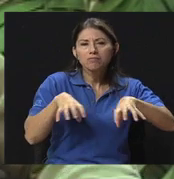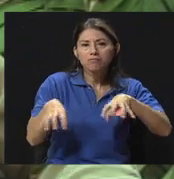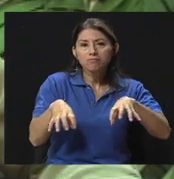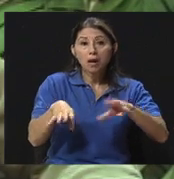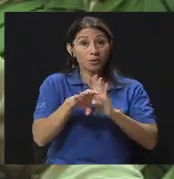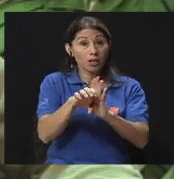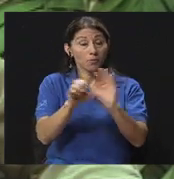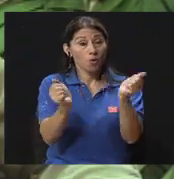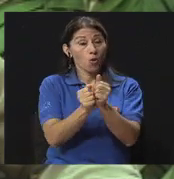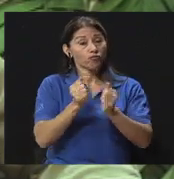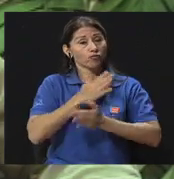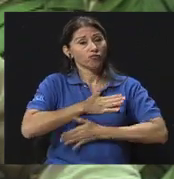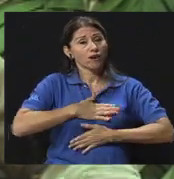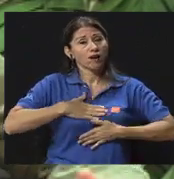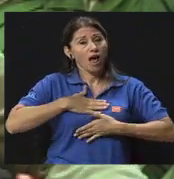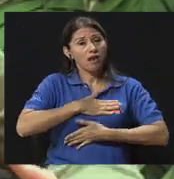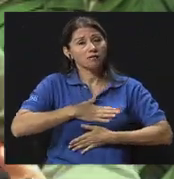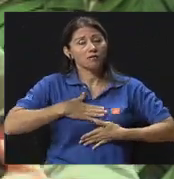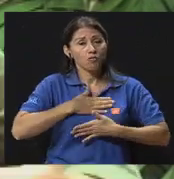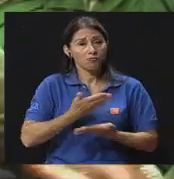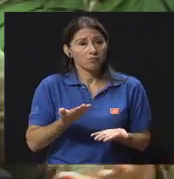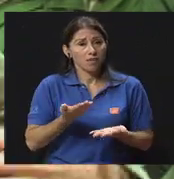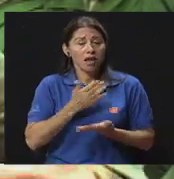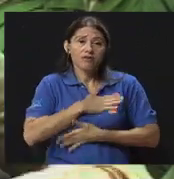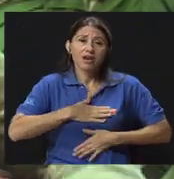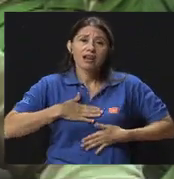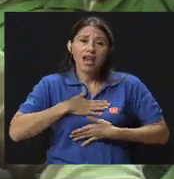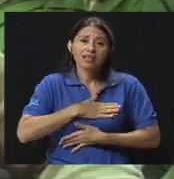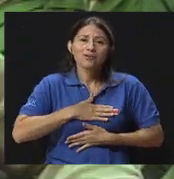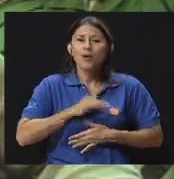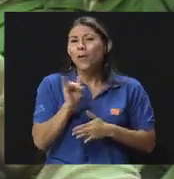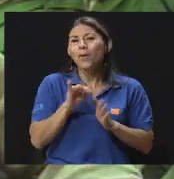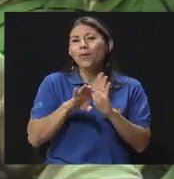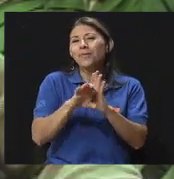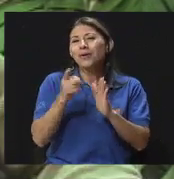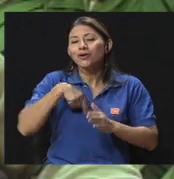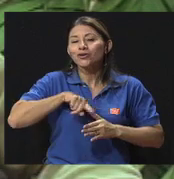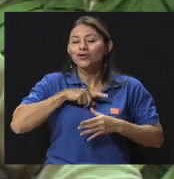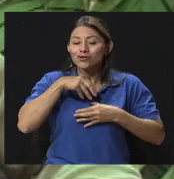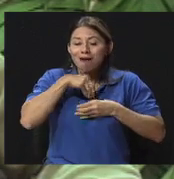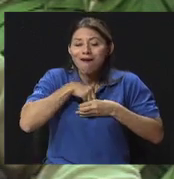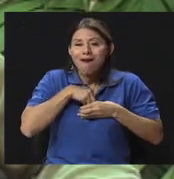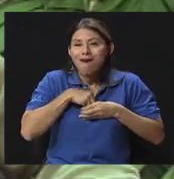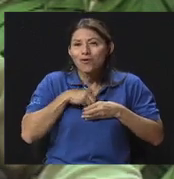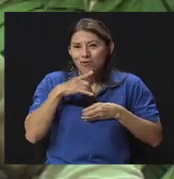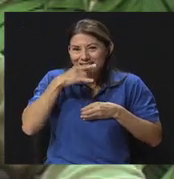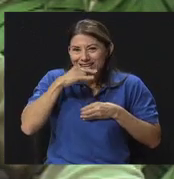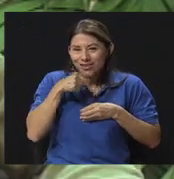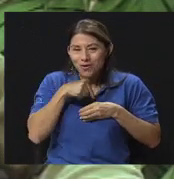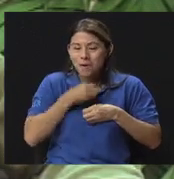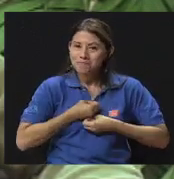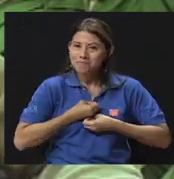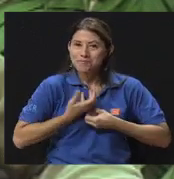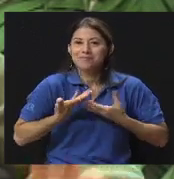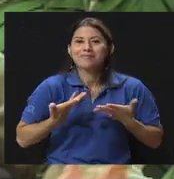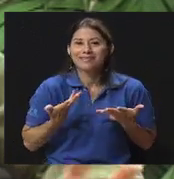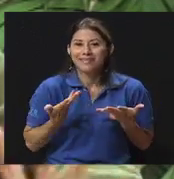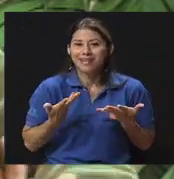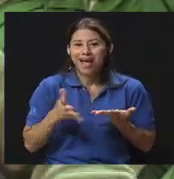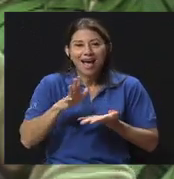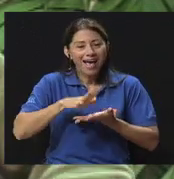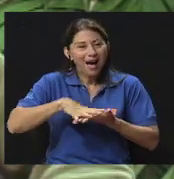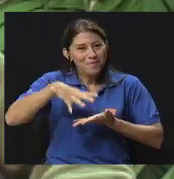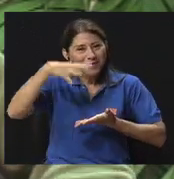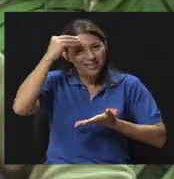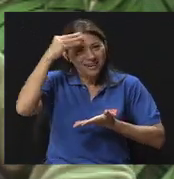La recreación ha sido un elemento que dejar salir el niño, que de alguna manera guardamos también es importante. Y aprender, sobre todo es aprender